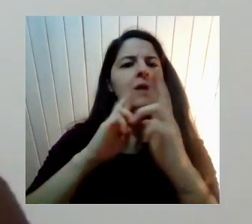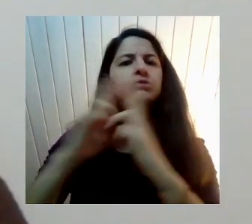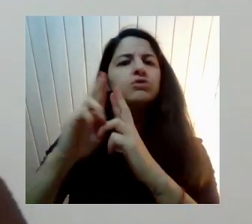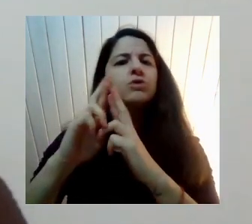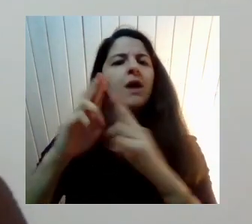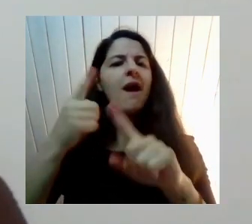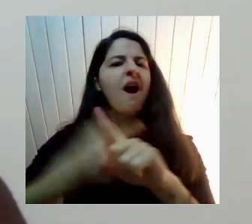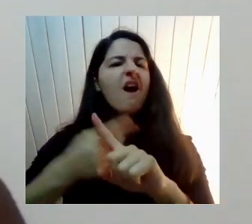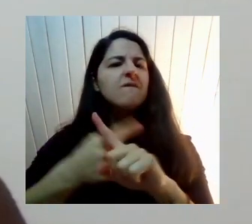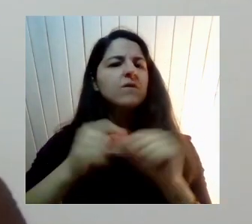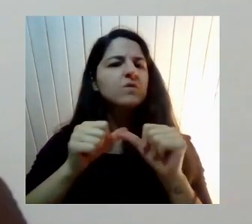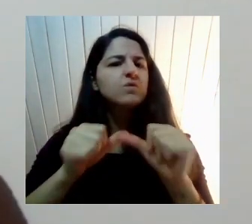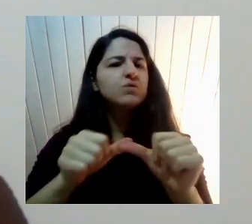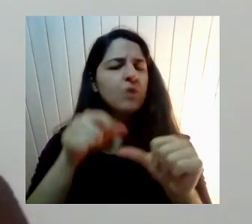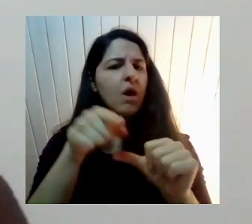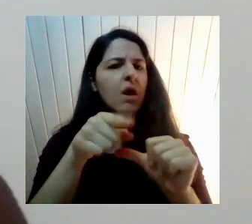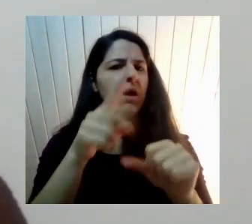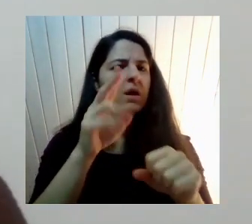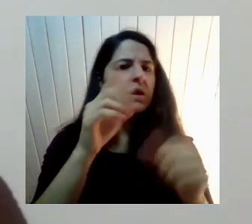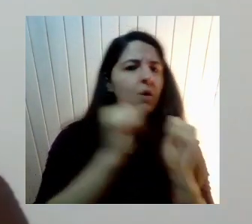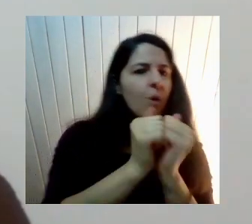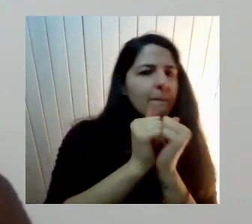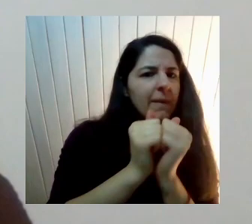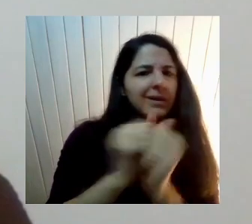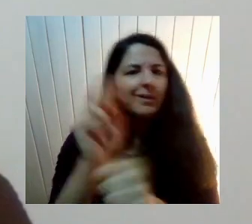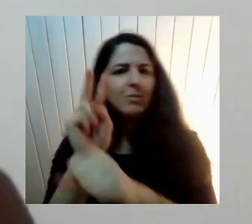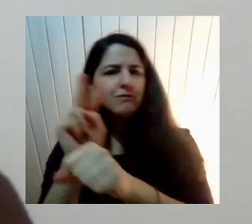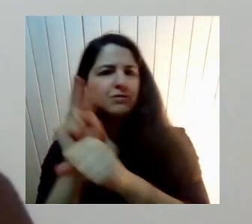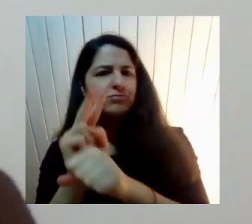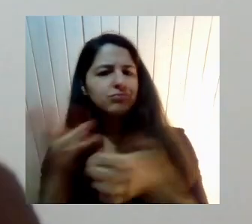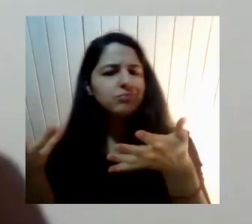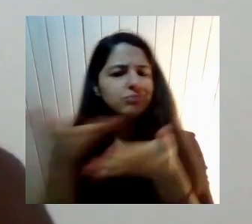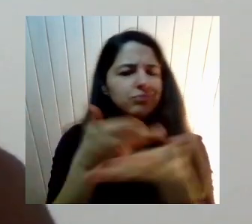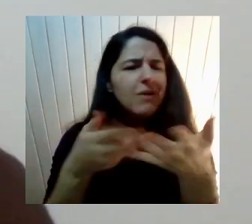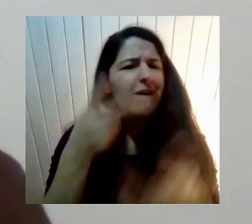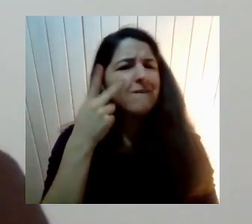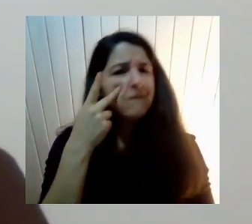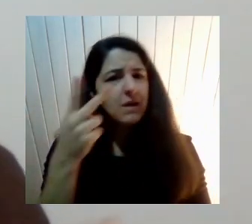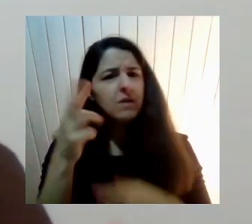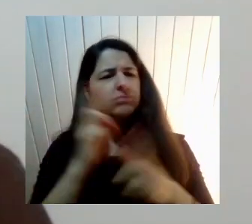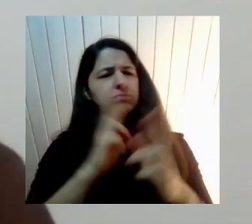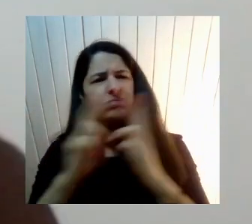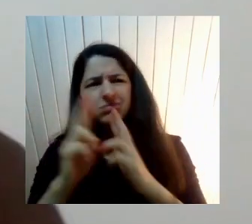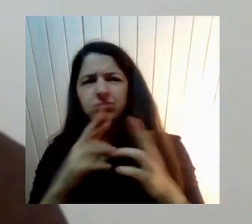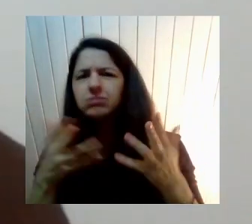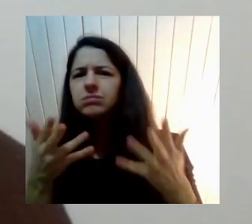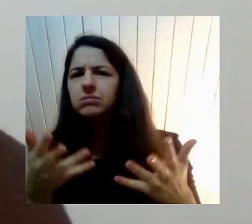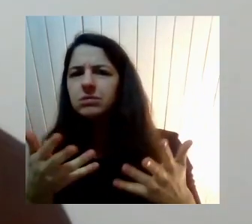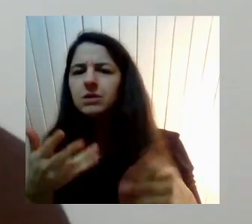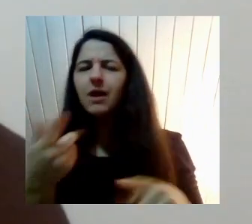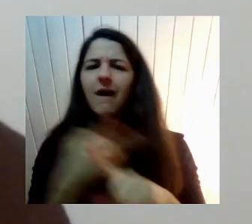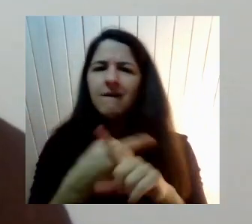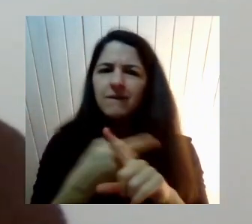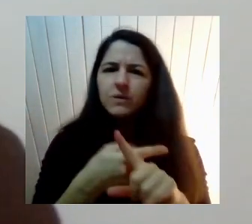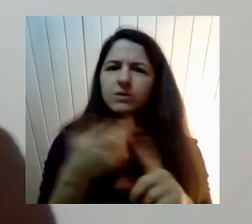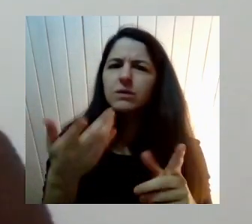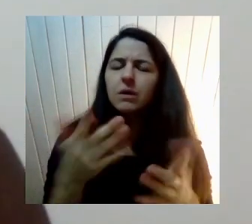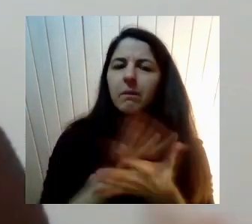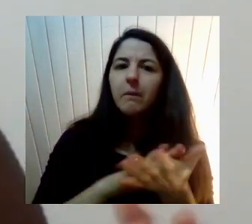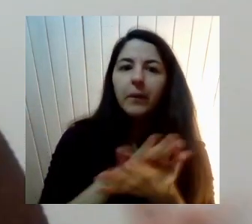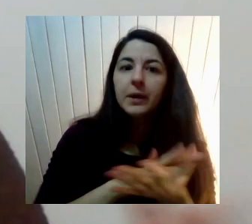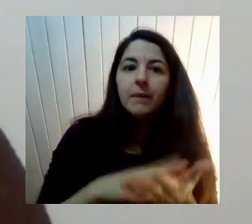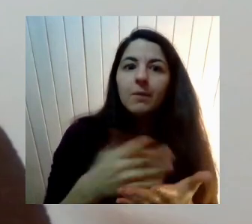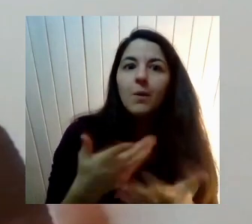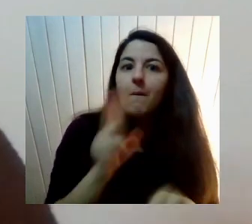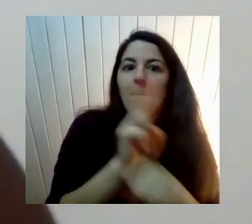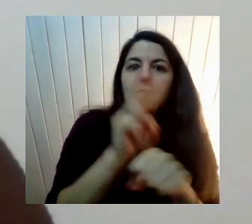profesores Y no sabíamos Ponerle nombre En ese momento Todavía No entendía Lo comentábamos Como un profesor Puede invitar a salir A un estudiante Como